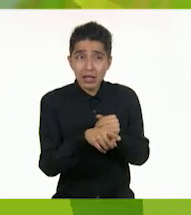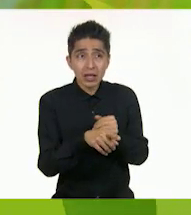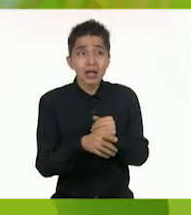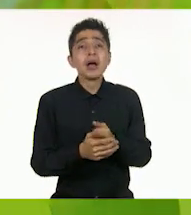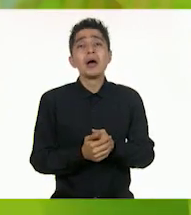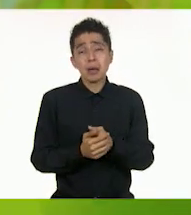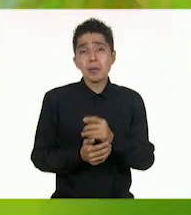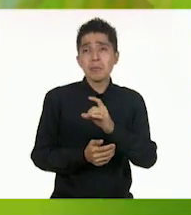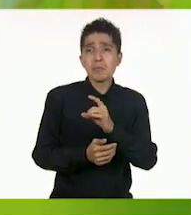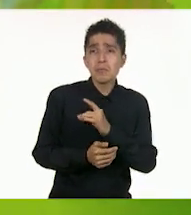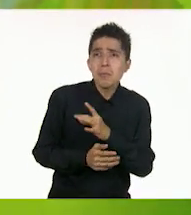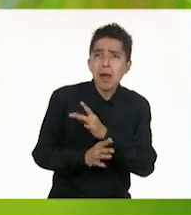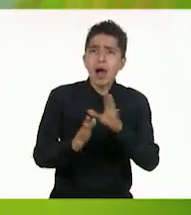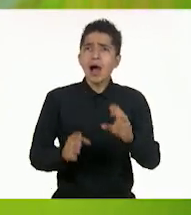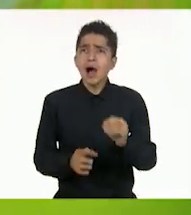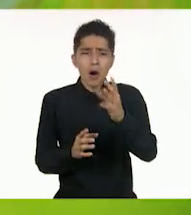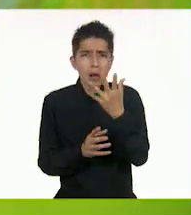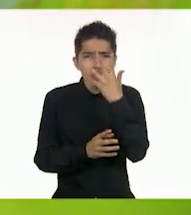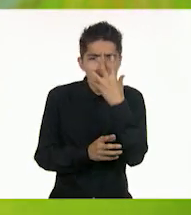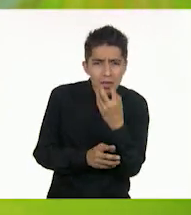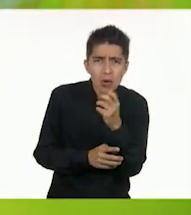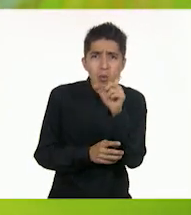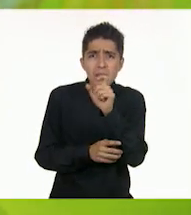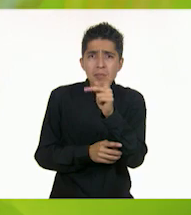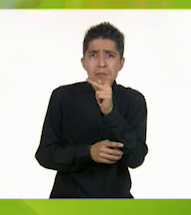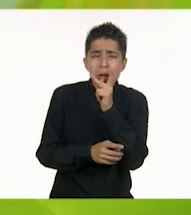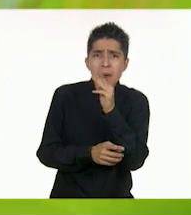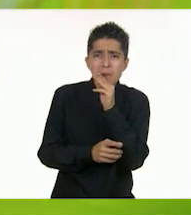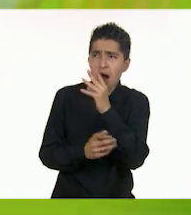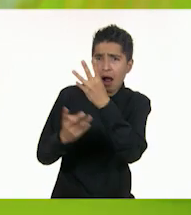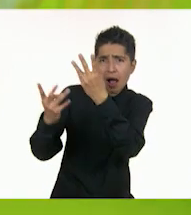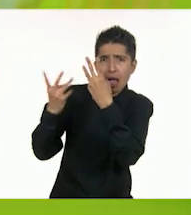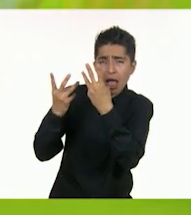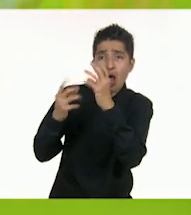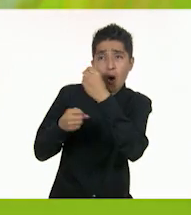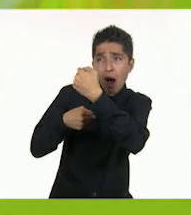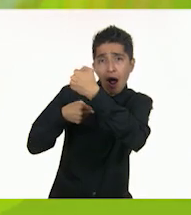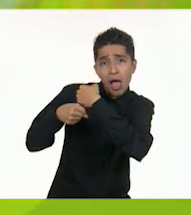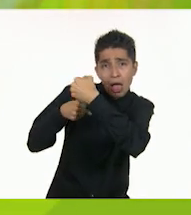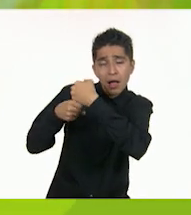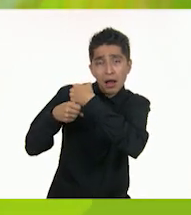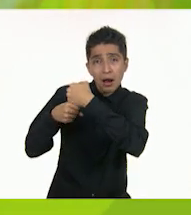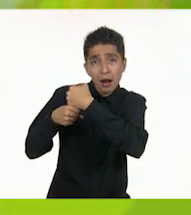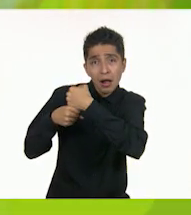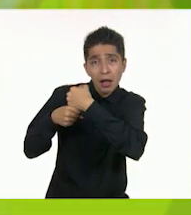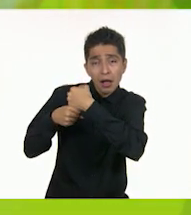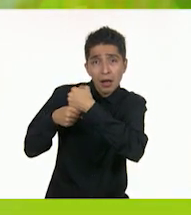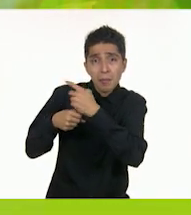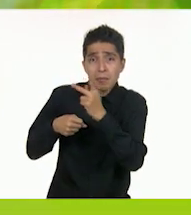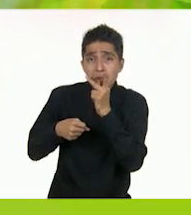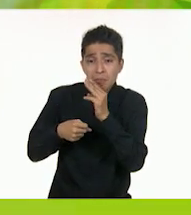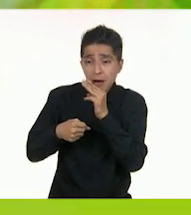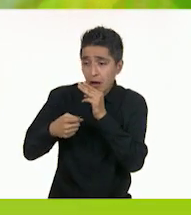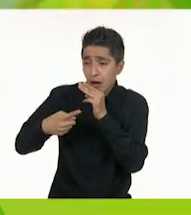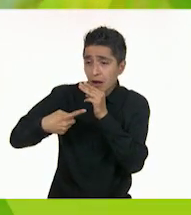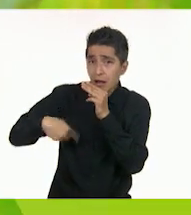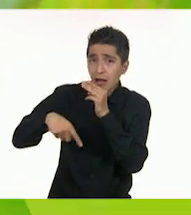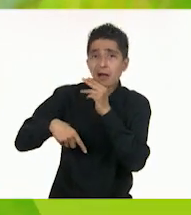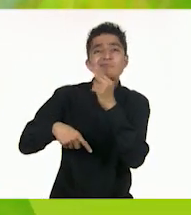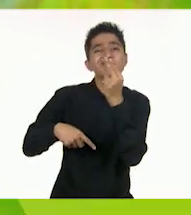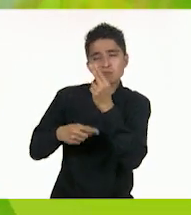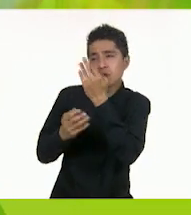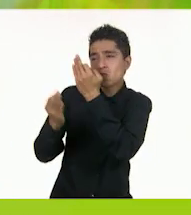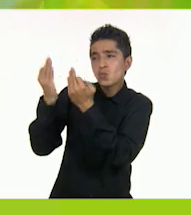con miedo o tristes cuando sus papás los rellenan o les pegan porque sus papás los tienen que